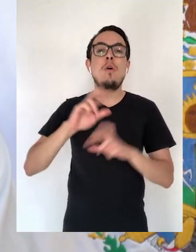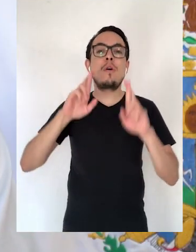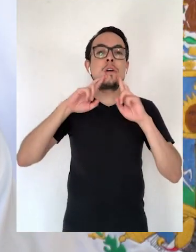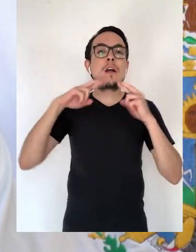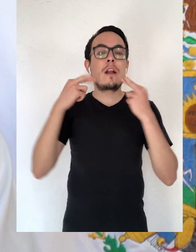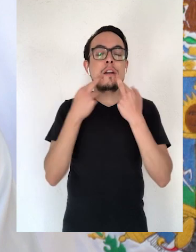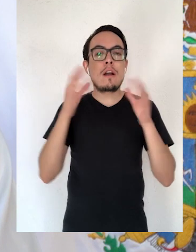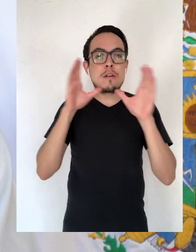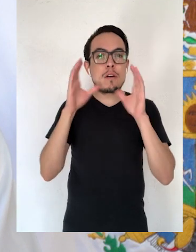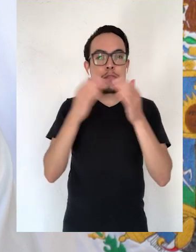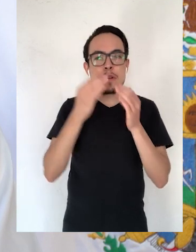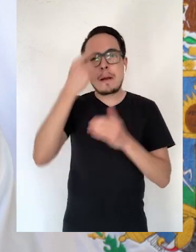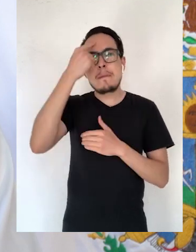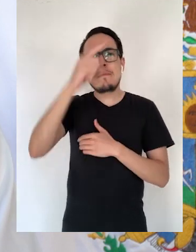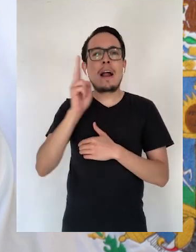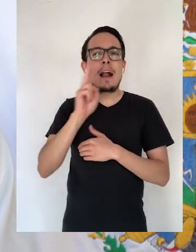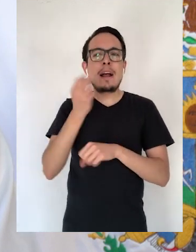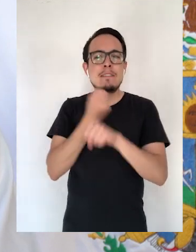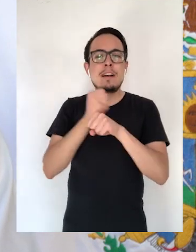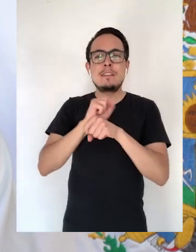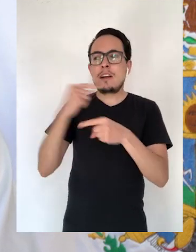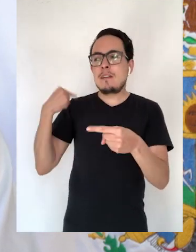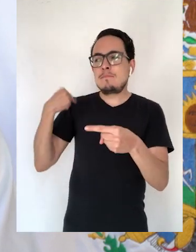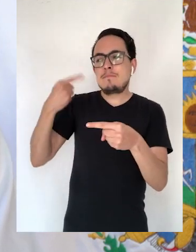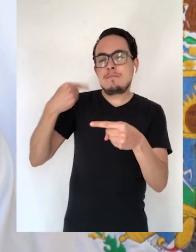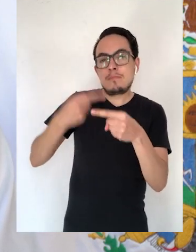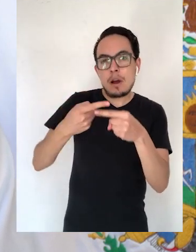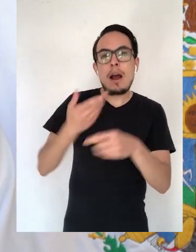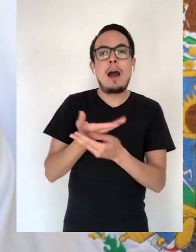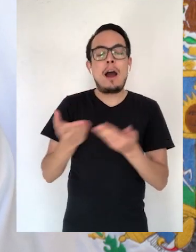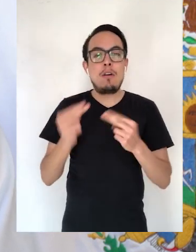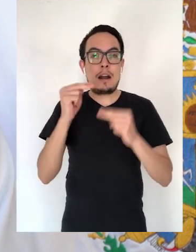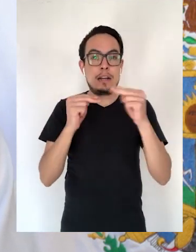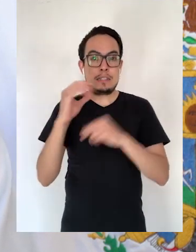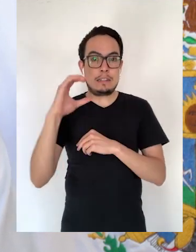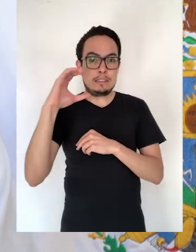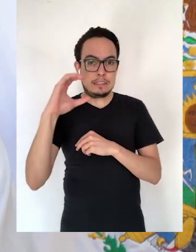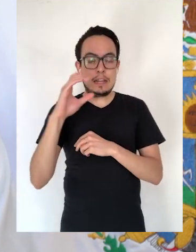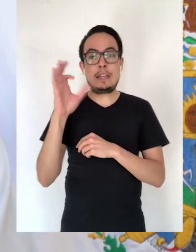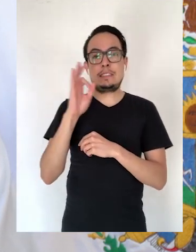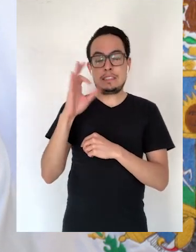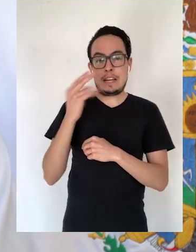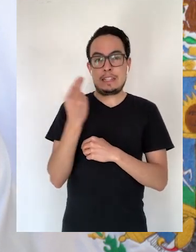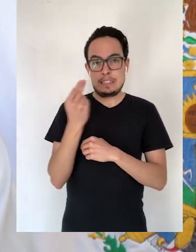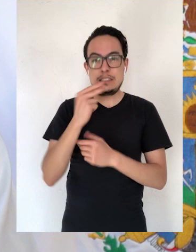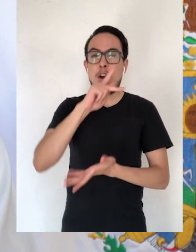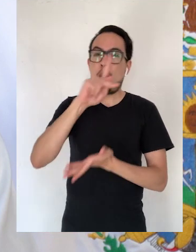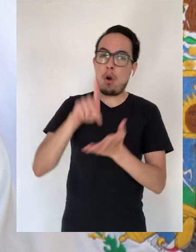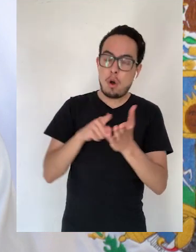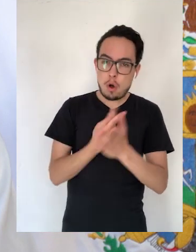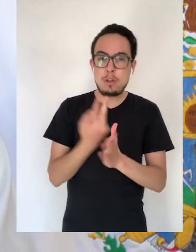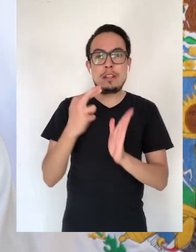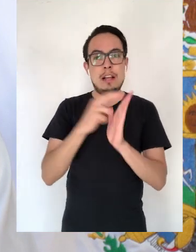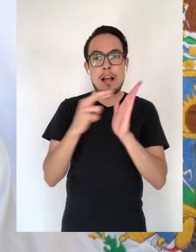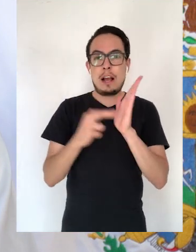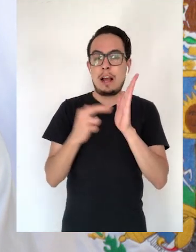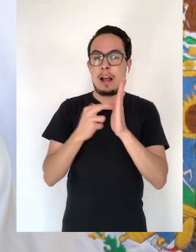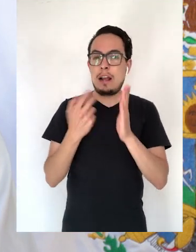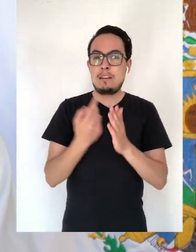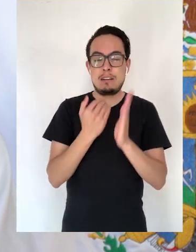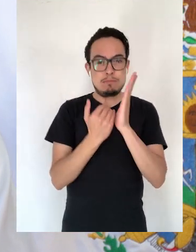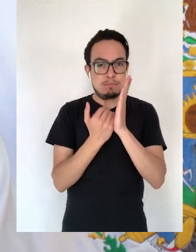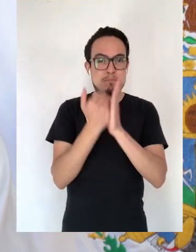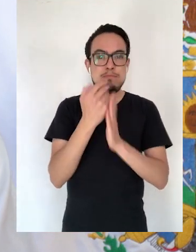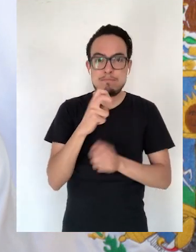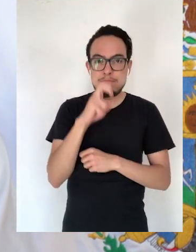El día de hoy se reunirá el comité técnico para hacer una evaluación sobre el comportamiento de las semanas tras haber pasado al escenario C. Si encuentra